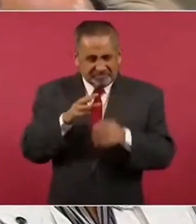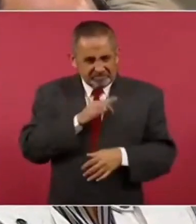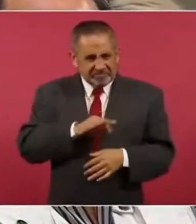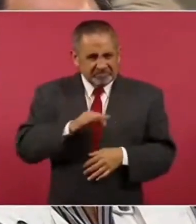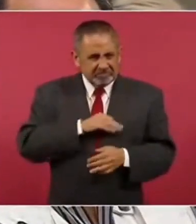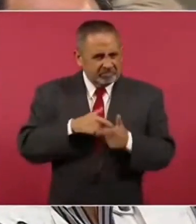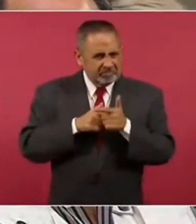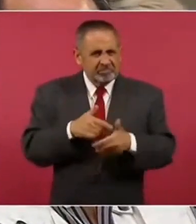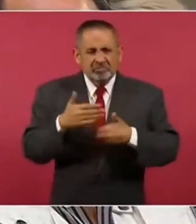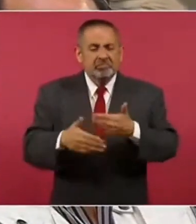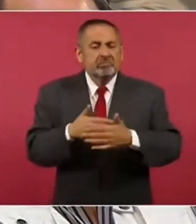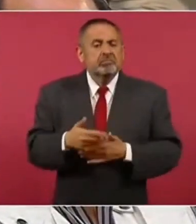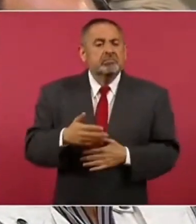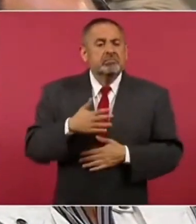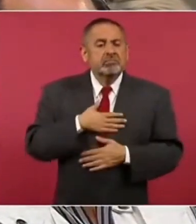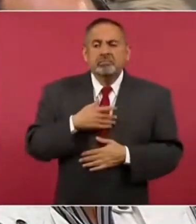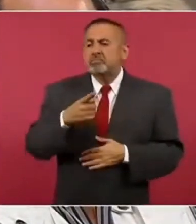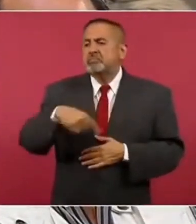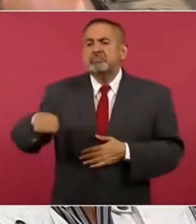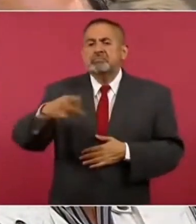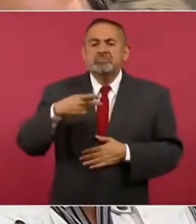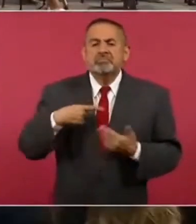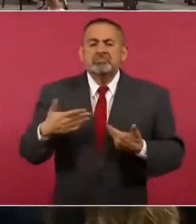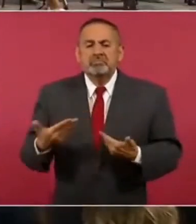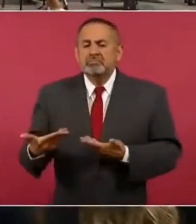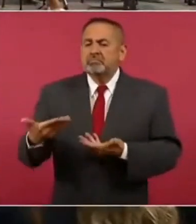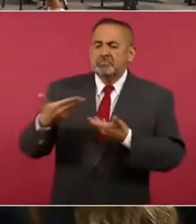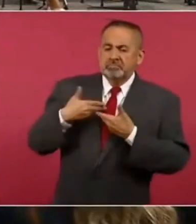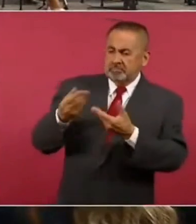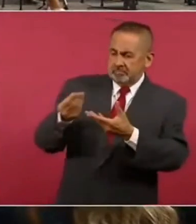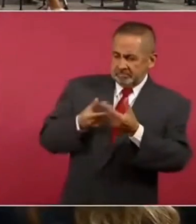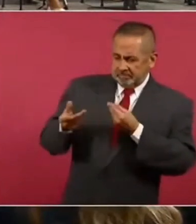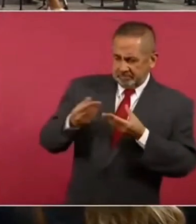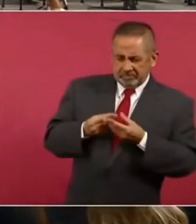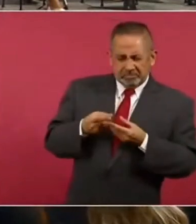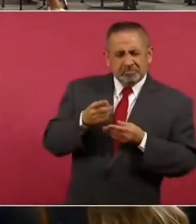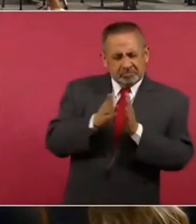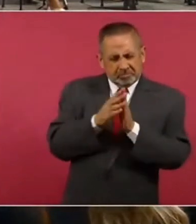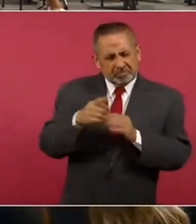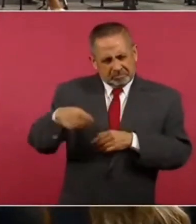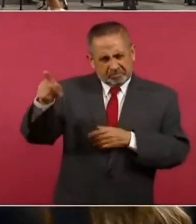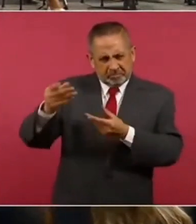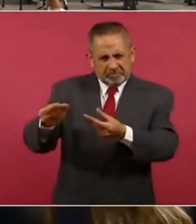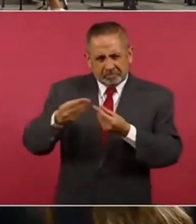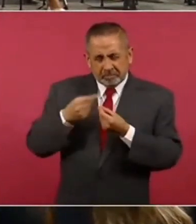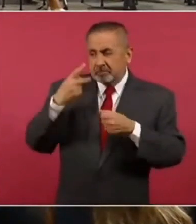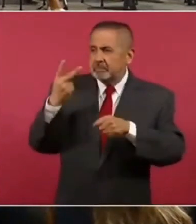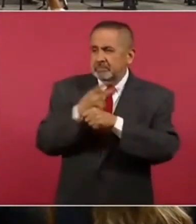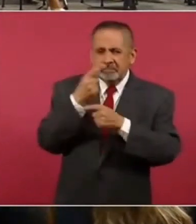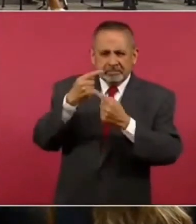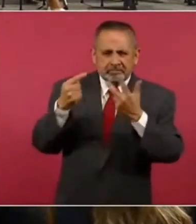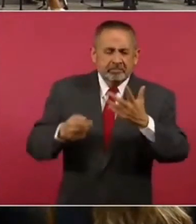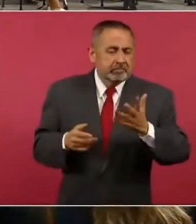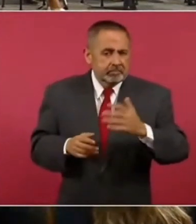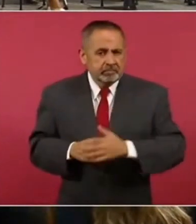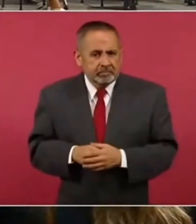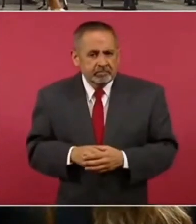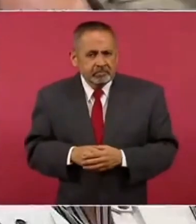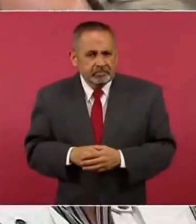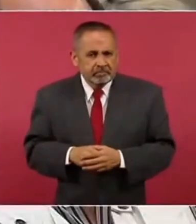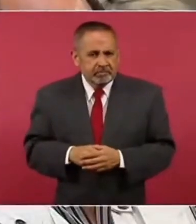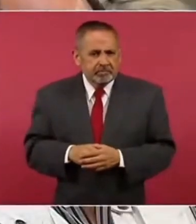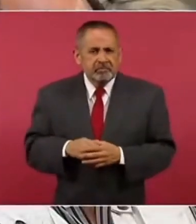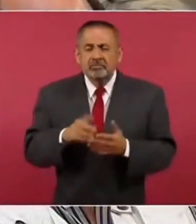permita y porque la gente me lo proporciona, me dicen, ve, por favor, nos está pasando esto. Y no solamente